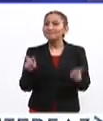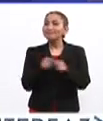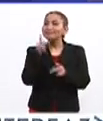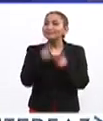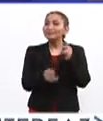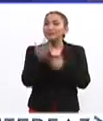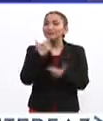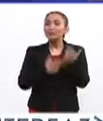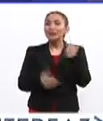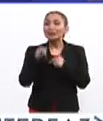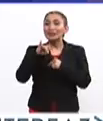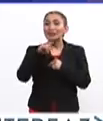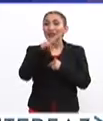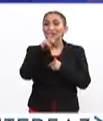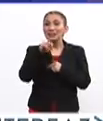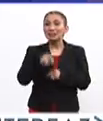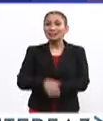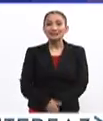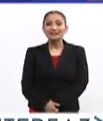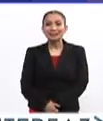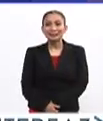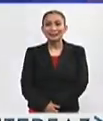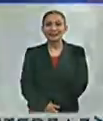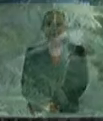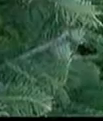brevísima pausa. Regresamos. Esto es Interfaces. Interfaces.